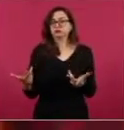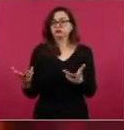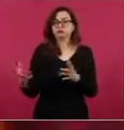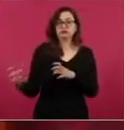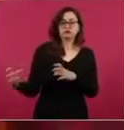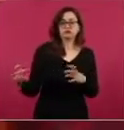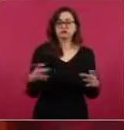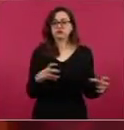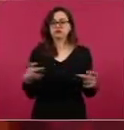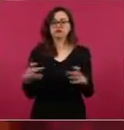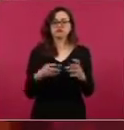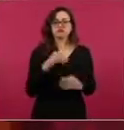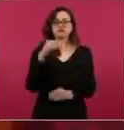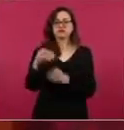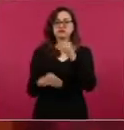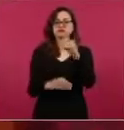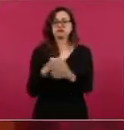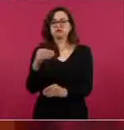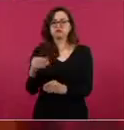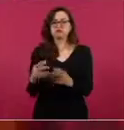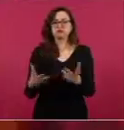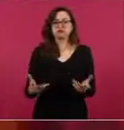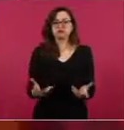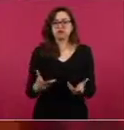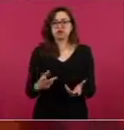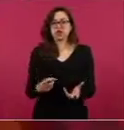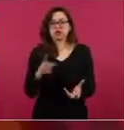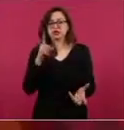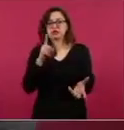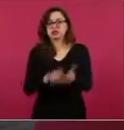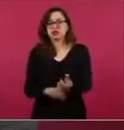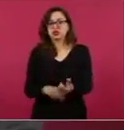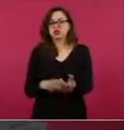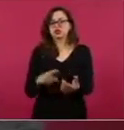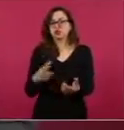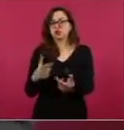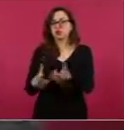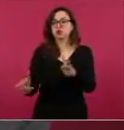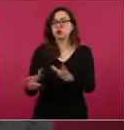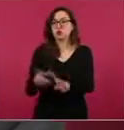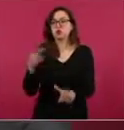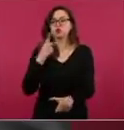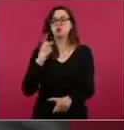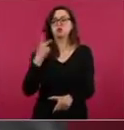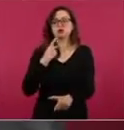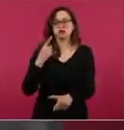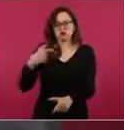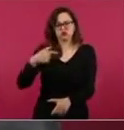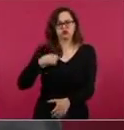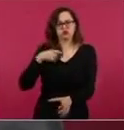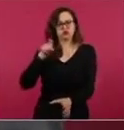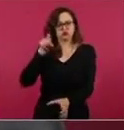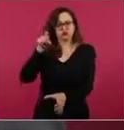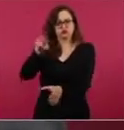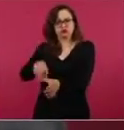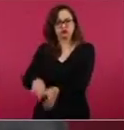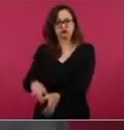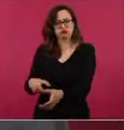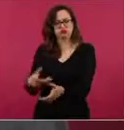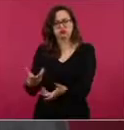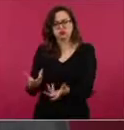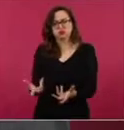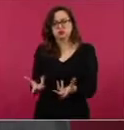en la organización a la que pertenezco, aunque, repito, ahora tengo